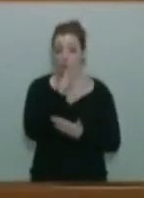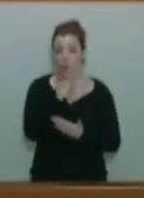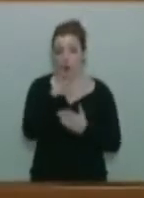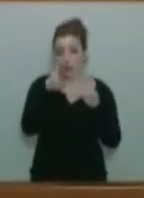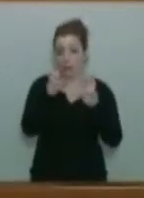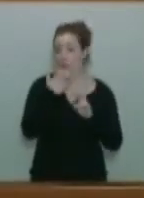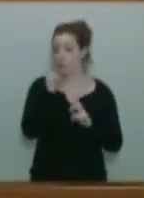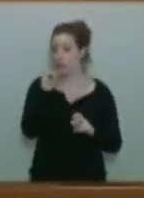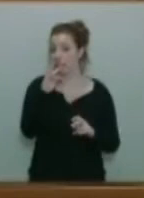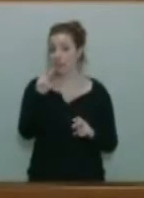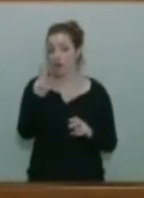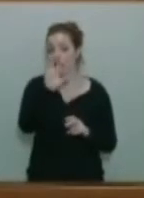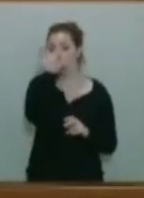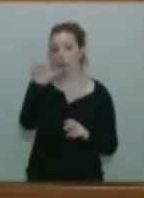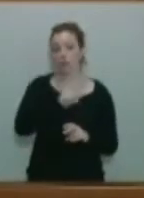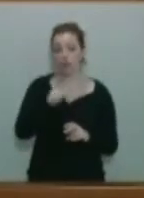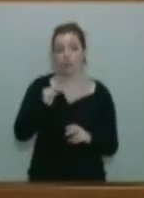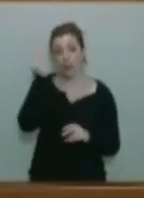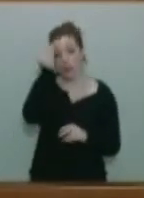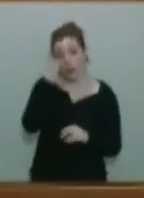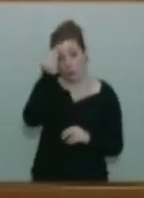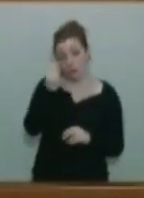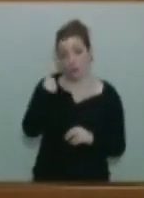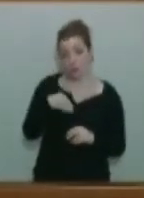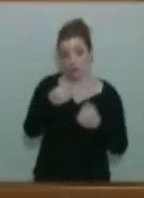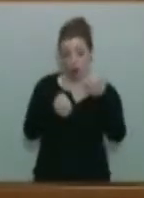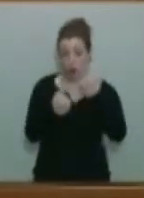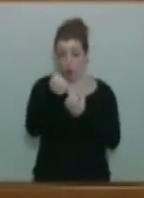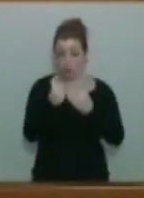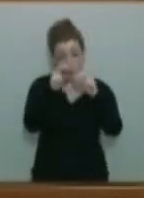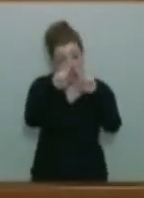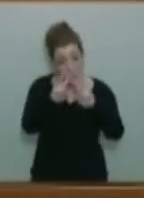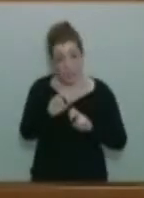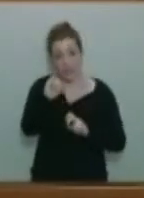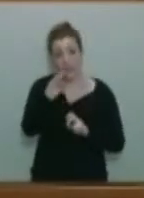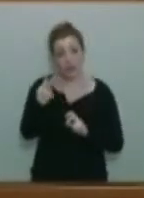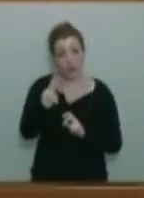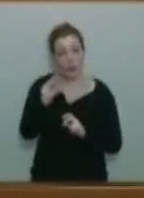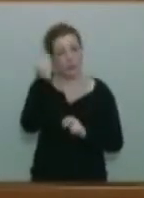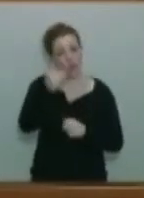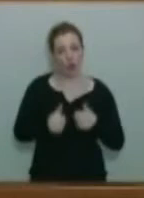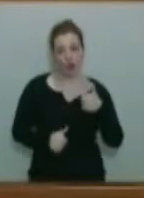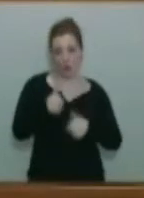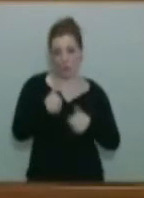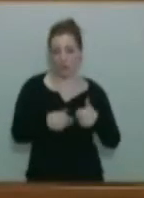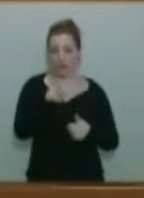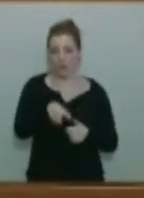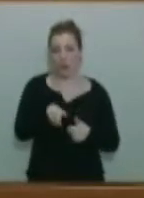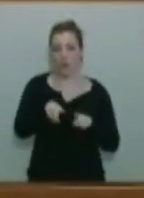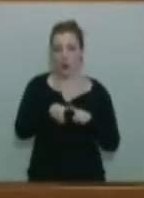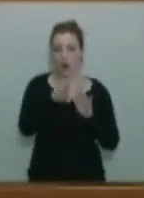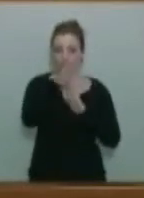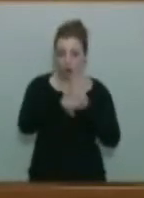comunidades, creo que en este momento la inspección técnica de vehículos actuales es absolutamente competitiva y lo está prestando en unas condiciones, creo que,